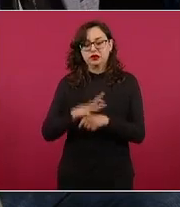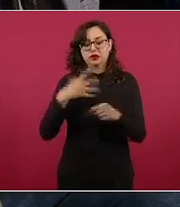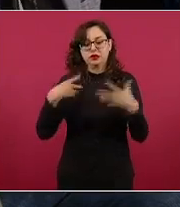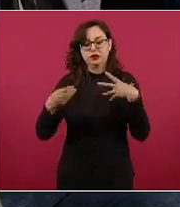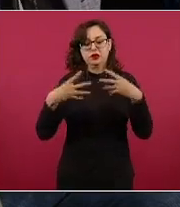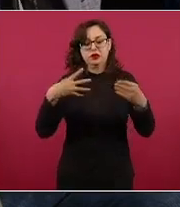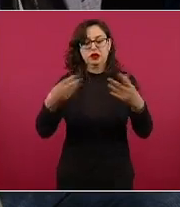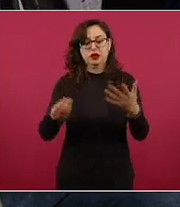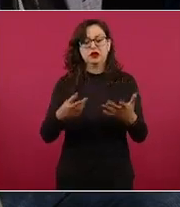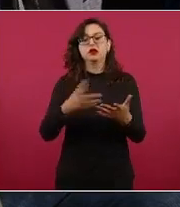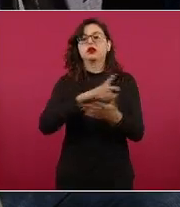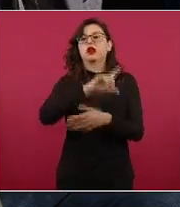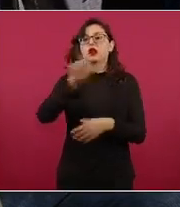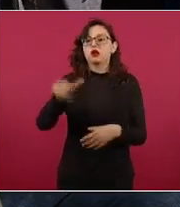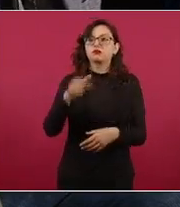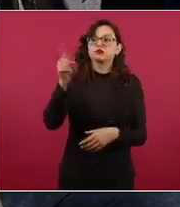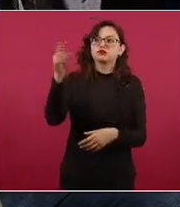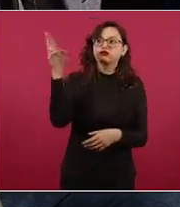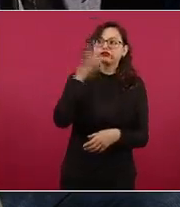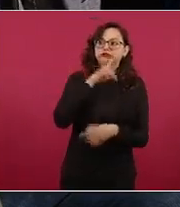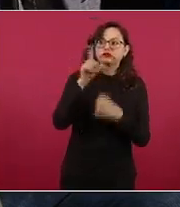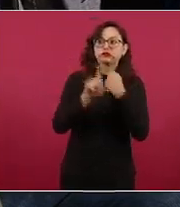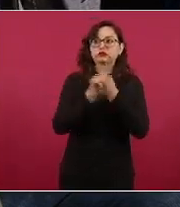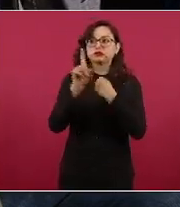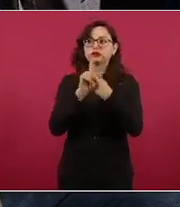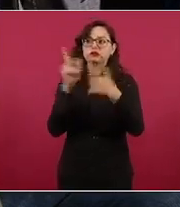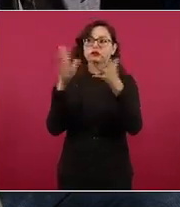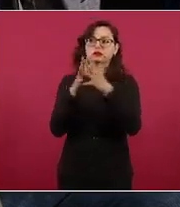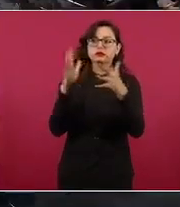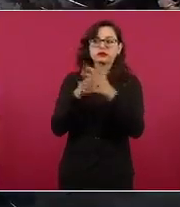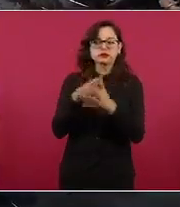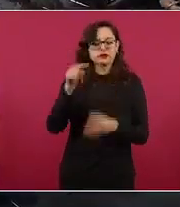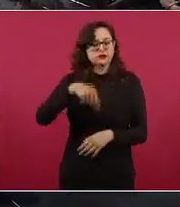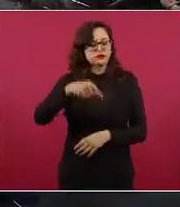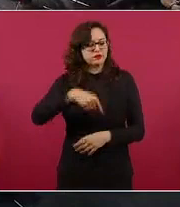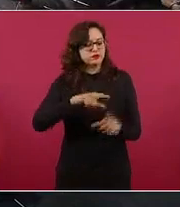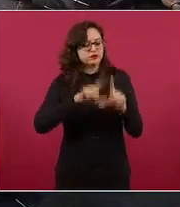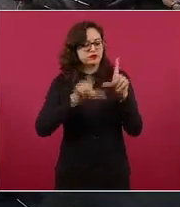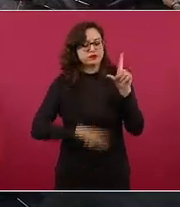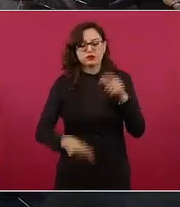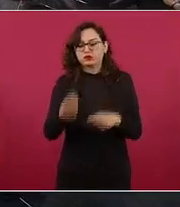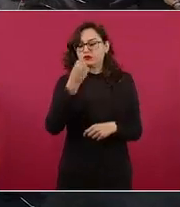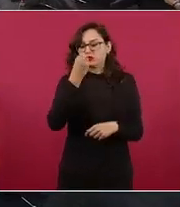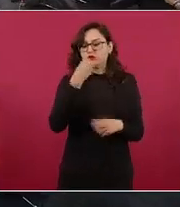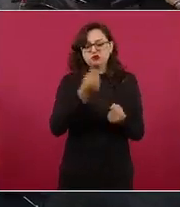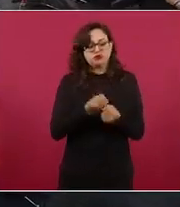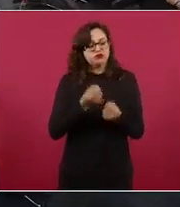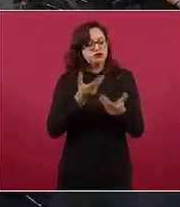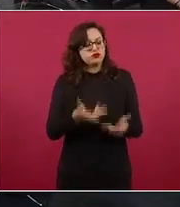conflicto en Rusia esa sería mi primera pregunta gracias Bueno la primera